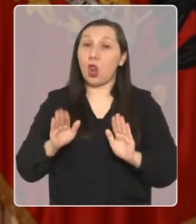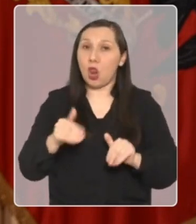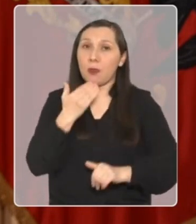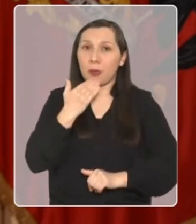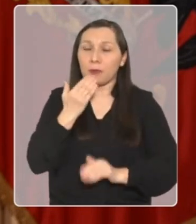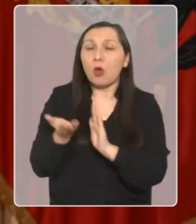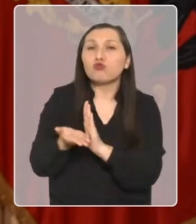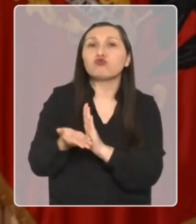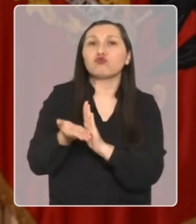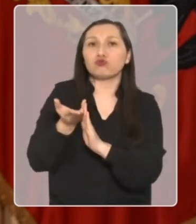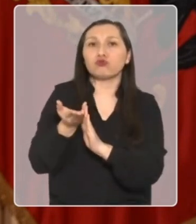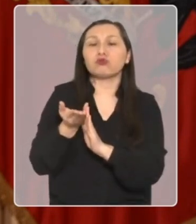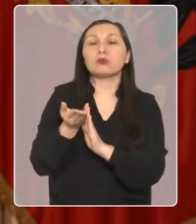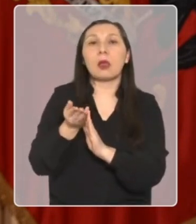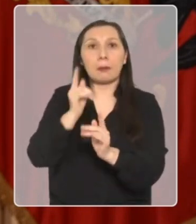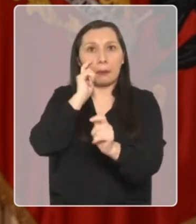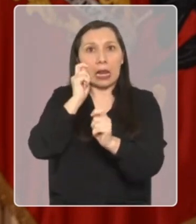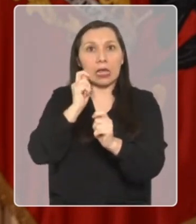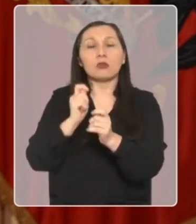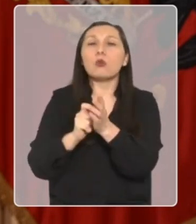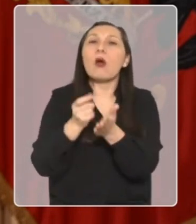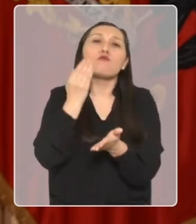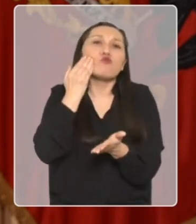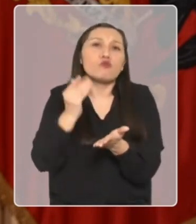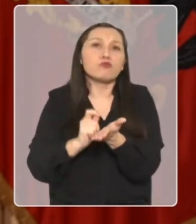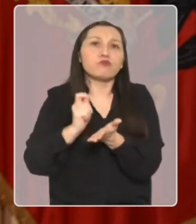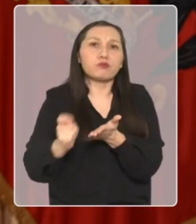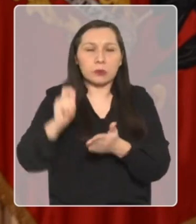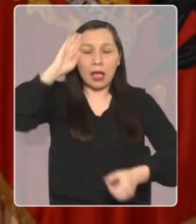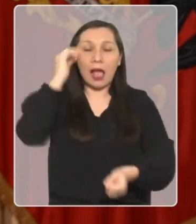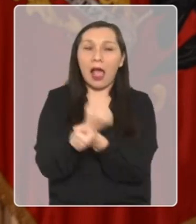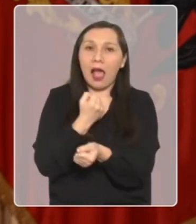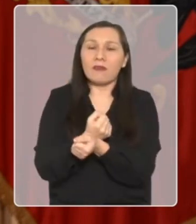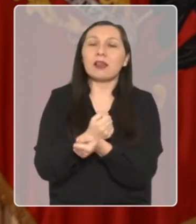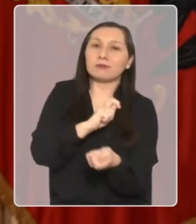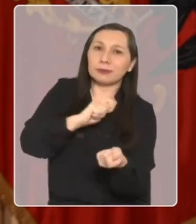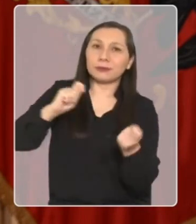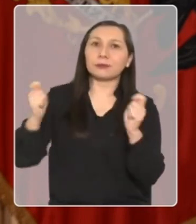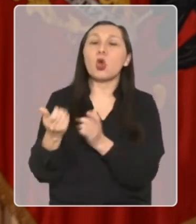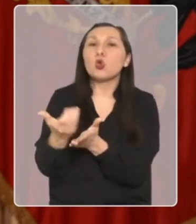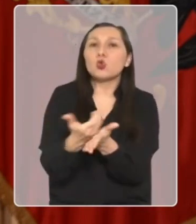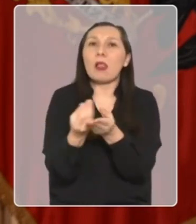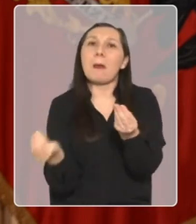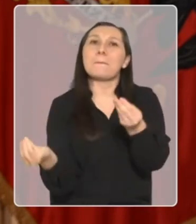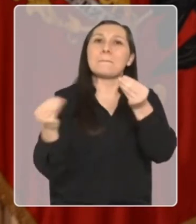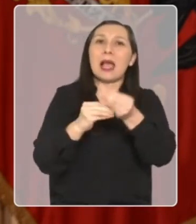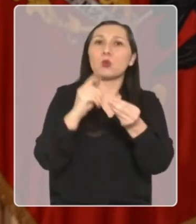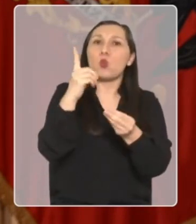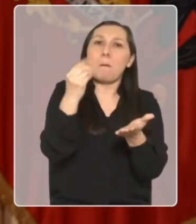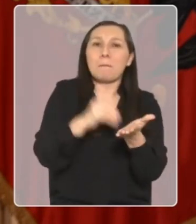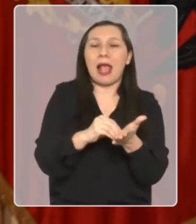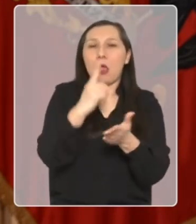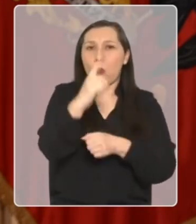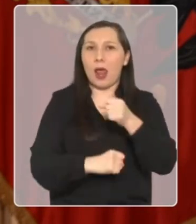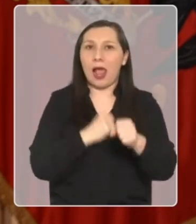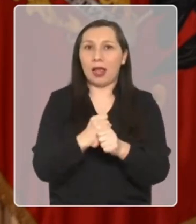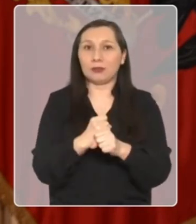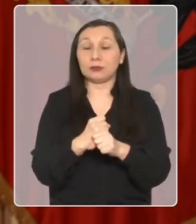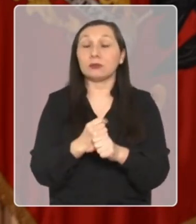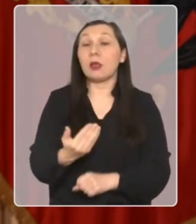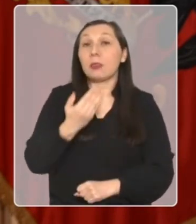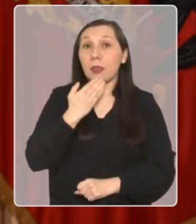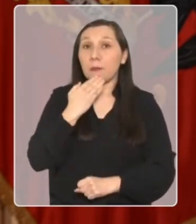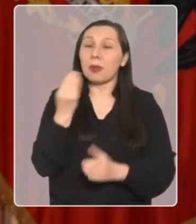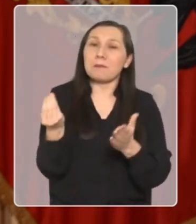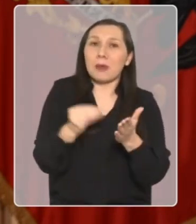incrementaremos la asignación de riesgo que reciben los carabineros, llegando a transformarla en un sueldo adicional al año. Y también